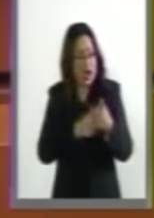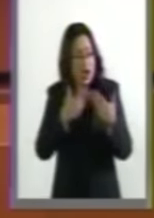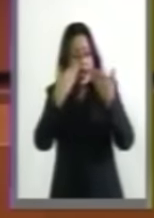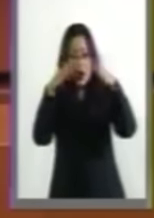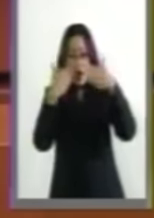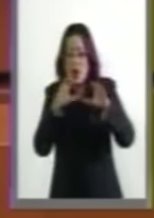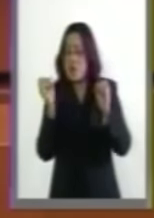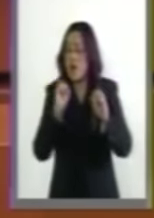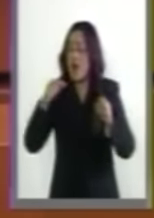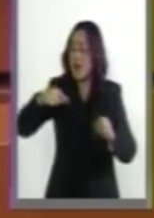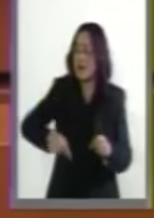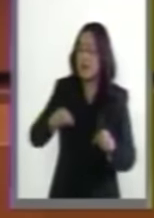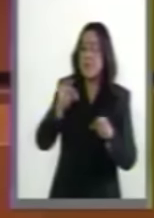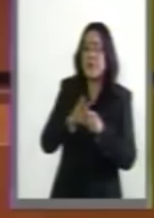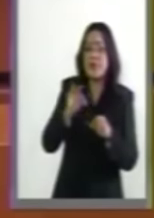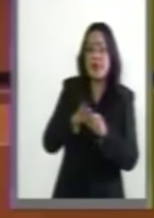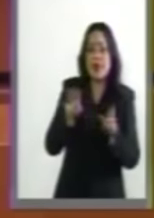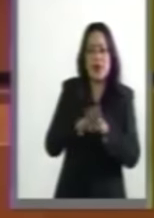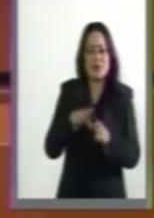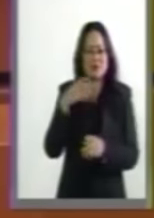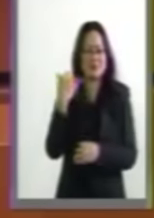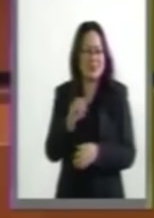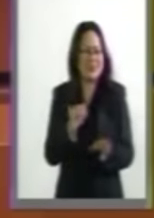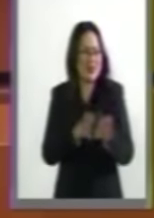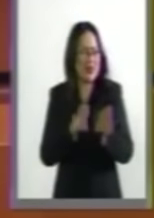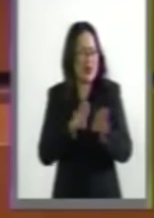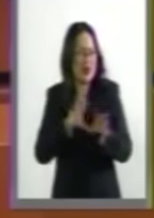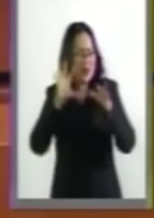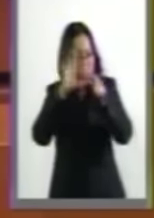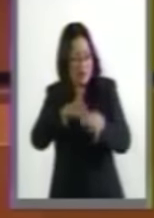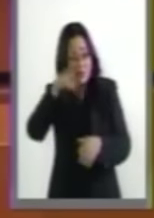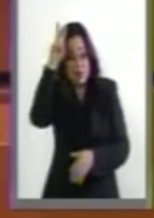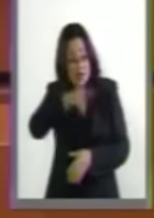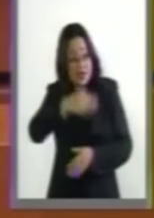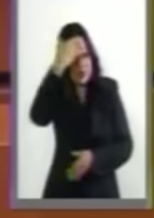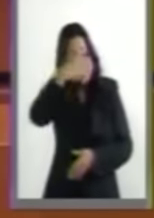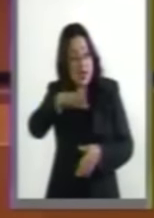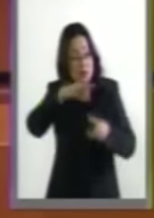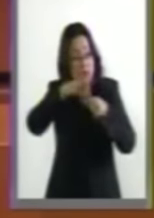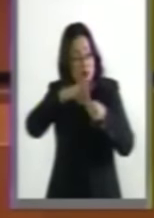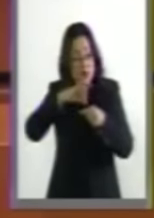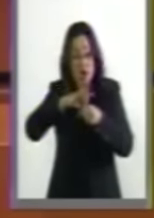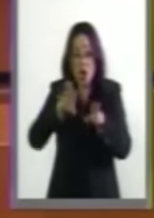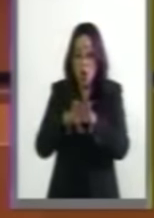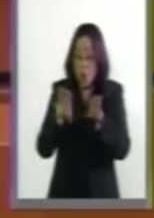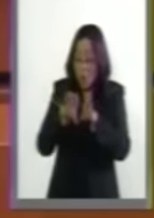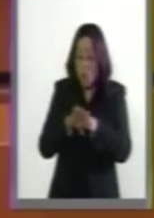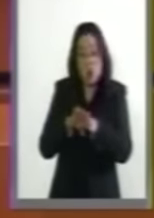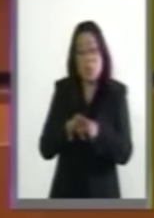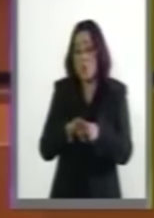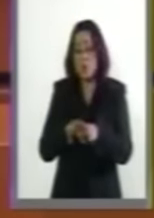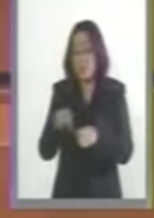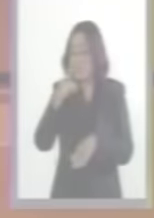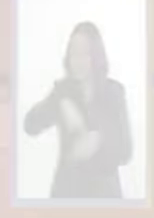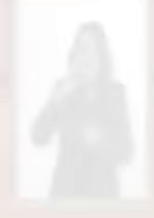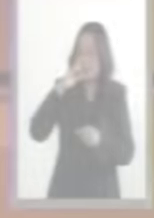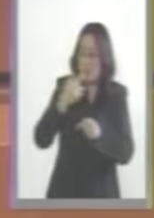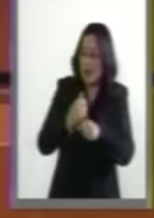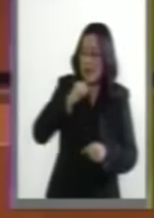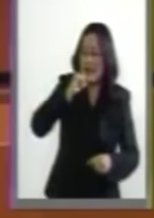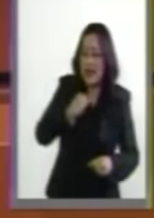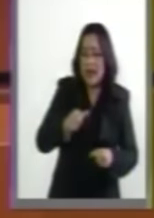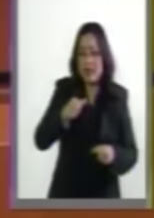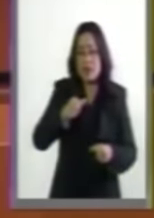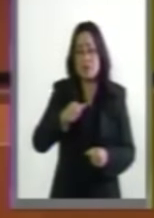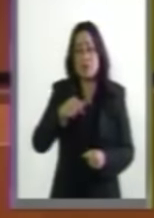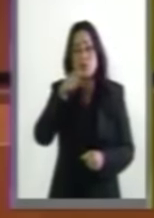aquí se vota de manera absurda, de manera ignorante e irresponsable. Y